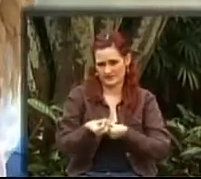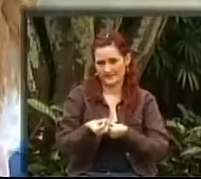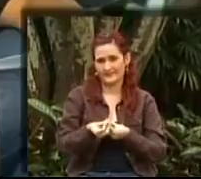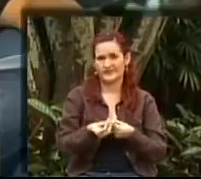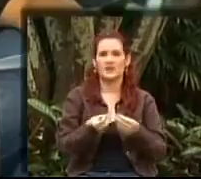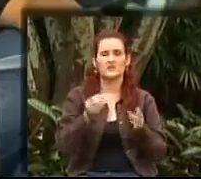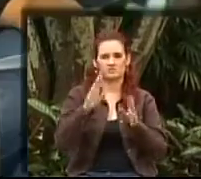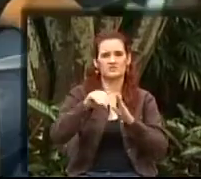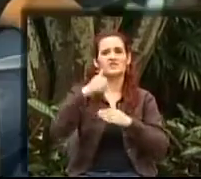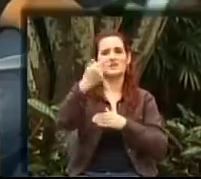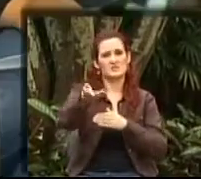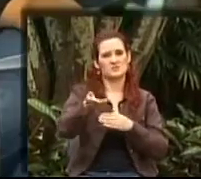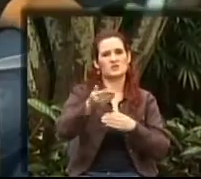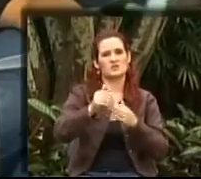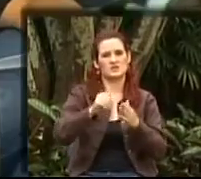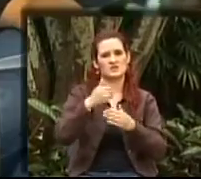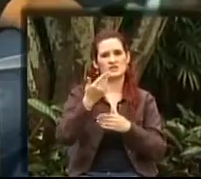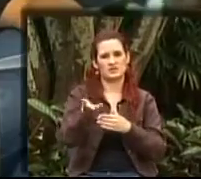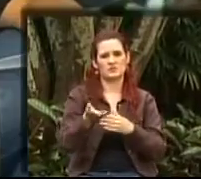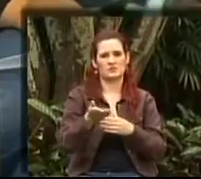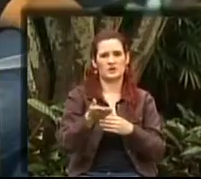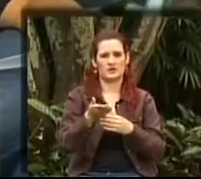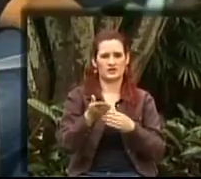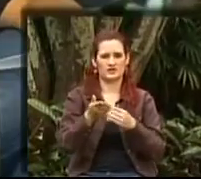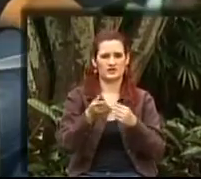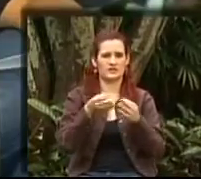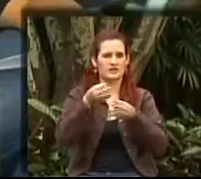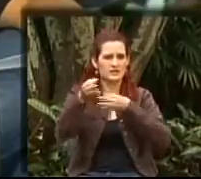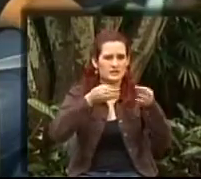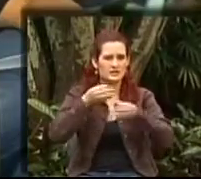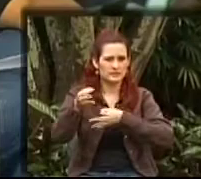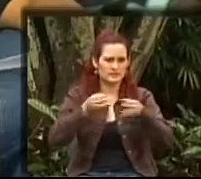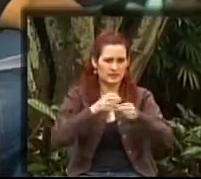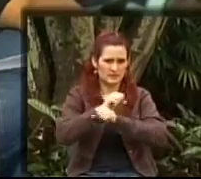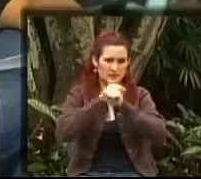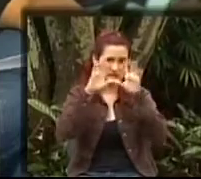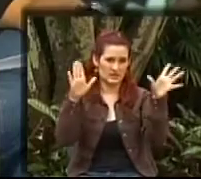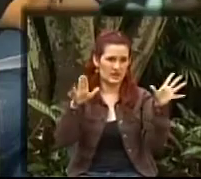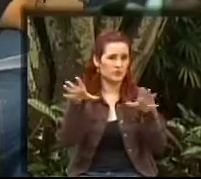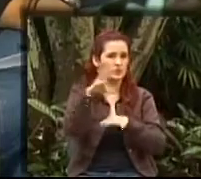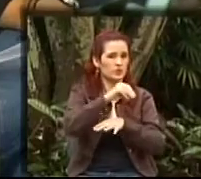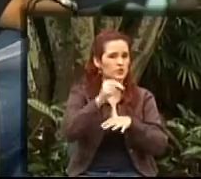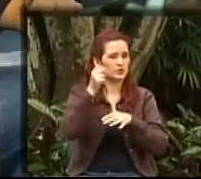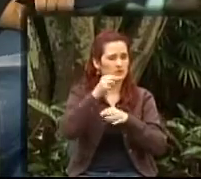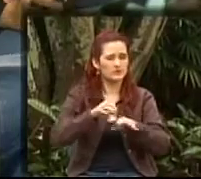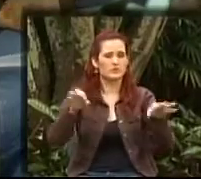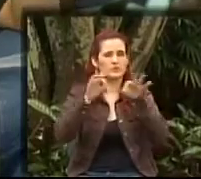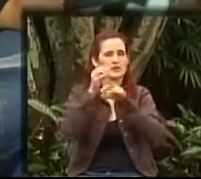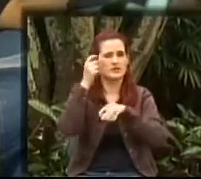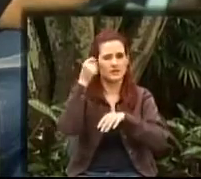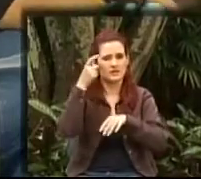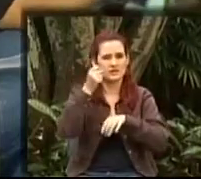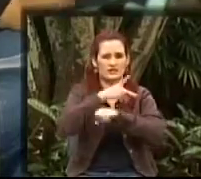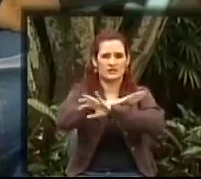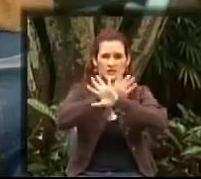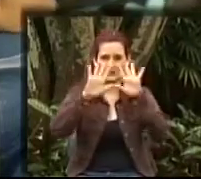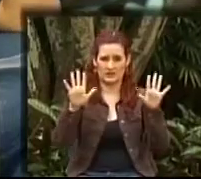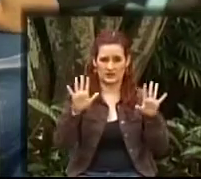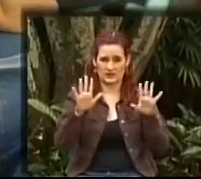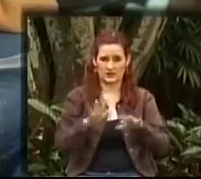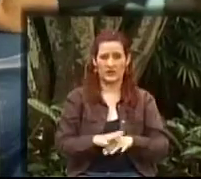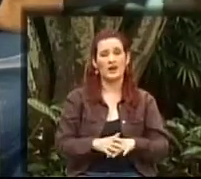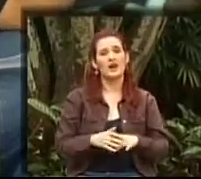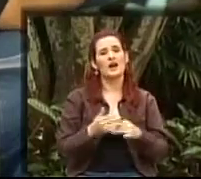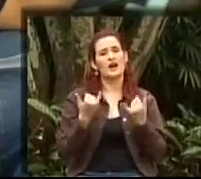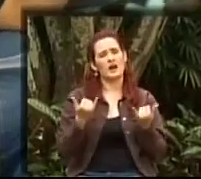ratico entonces vamos a sortear. La idea es que hoy tengamos esos temas resueltos para poder efectivamente ayudarle a estas personas. Pero les preguntaba ahora